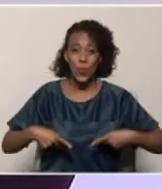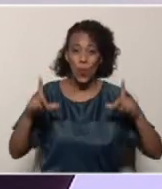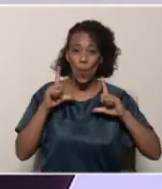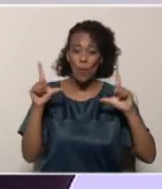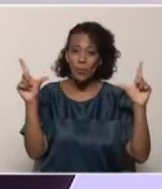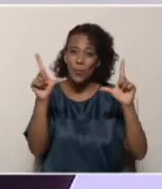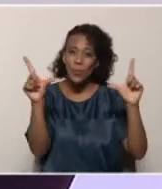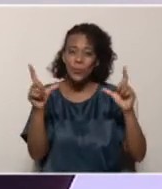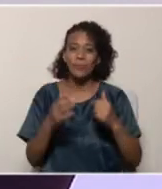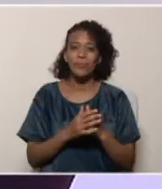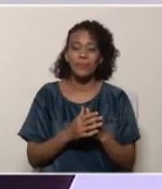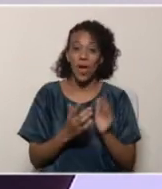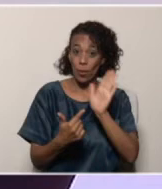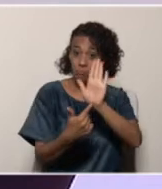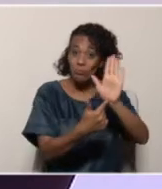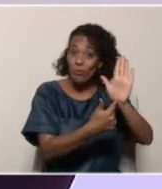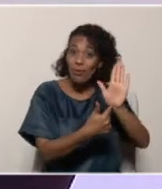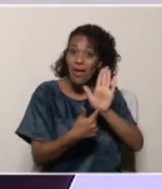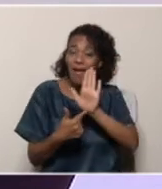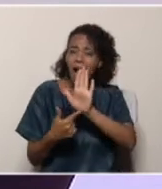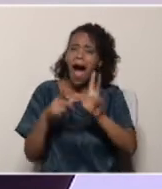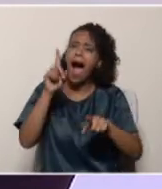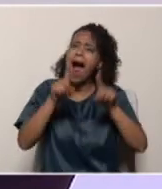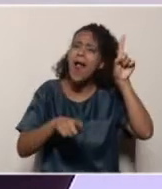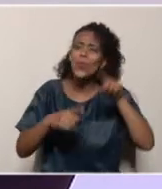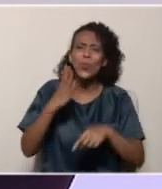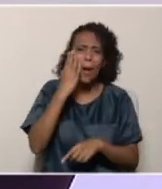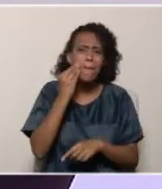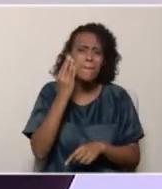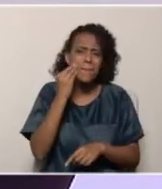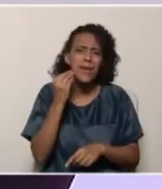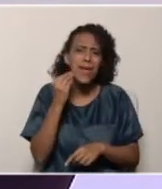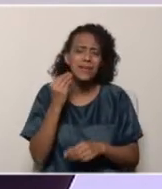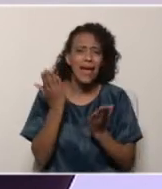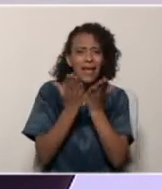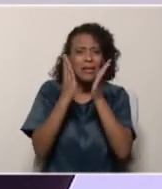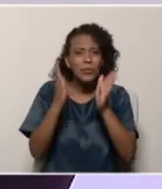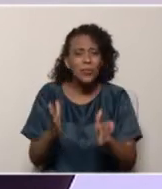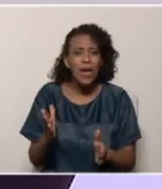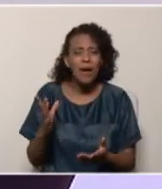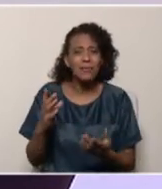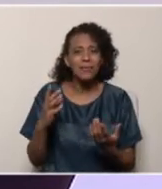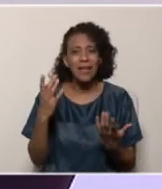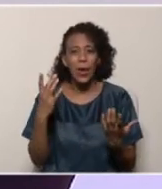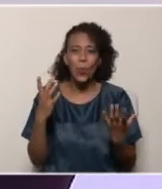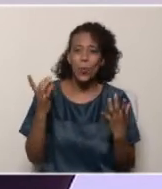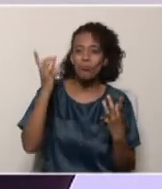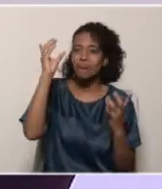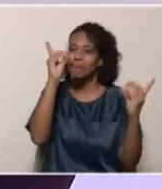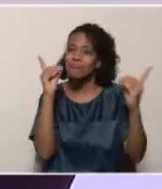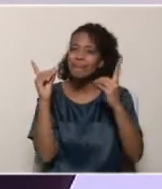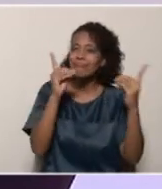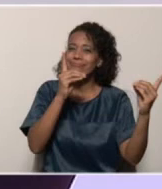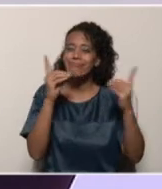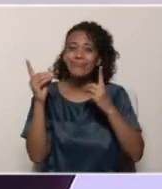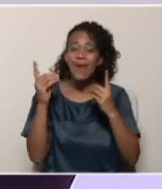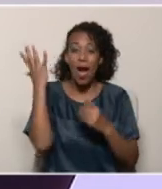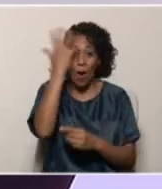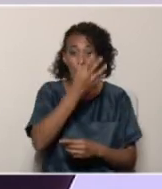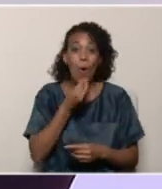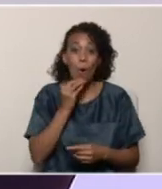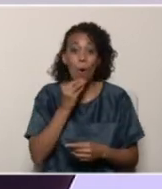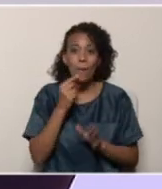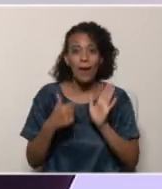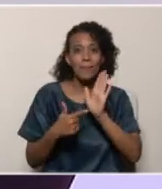medio. Hoy mostraremos algunas experiencias victoriosas de nuestros estudiantes como recurso didáctico, donde nuestros jóvenes